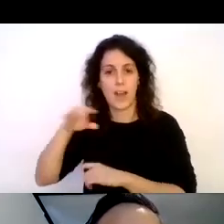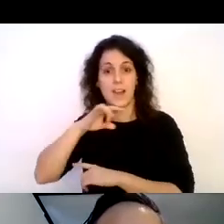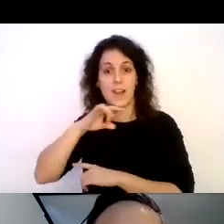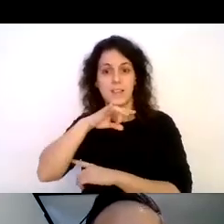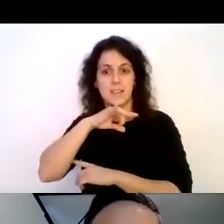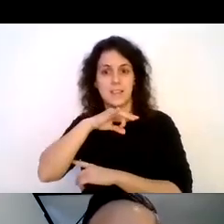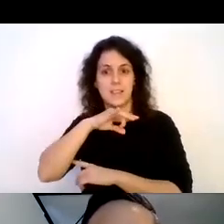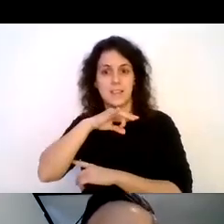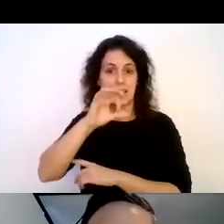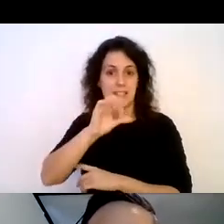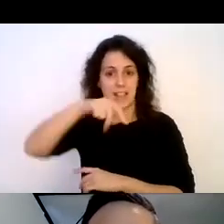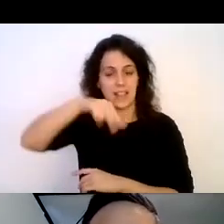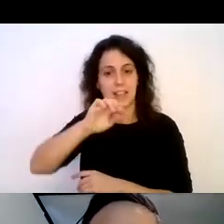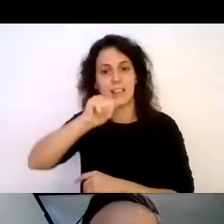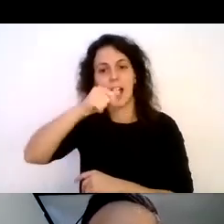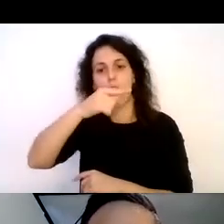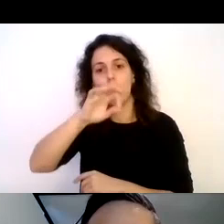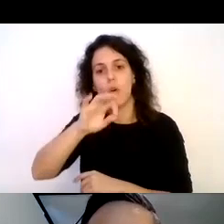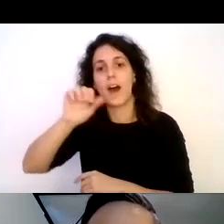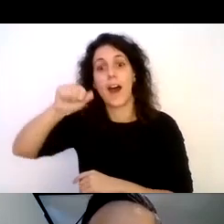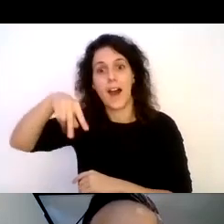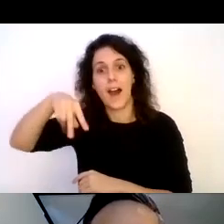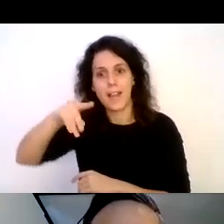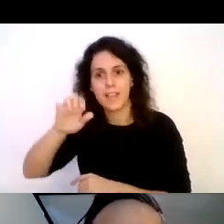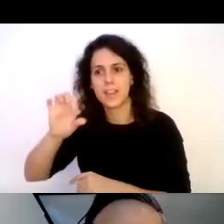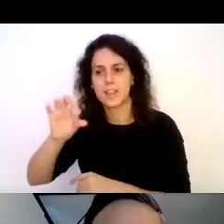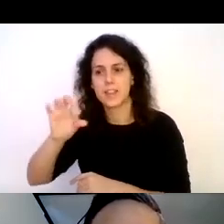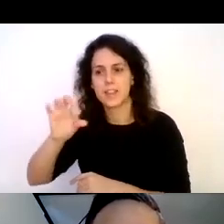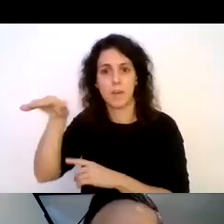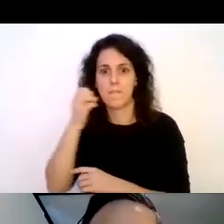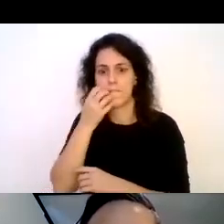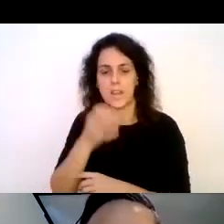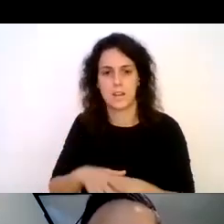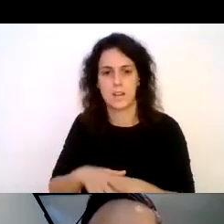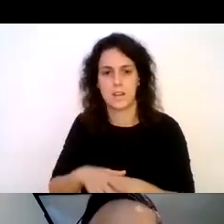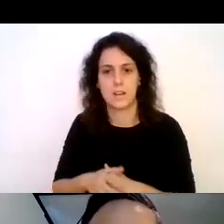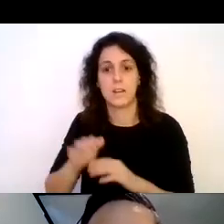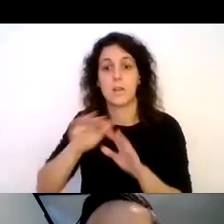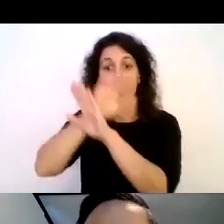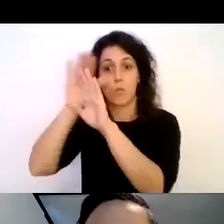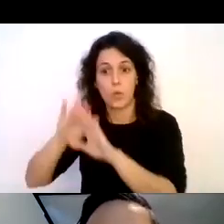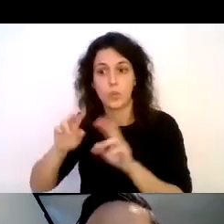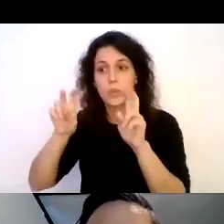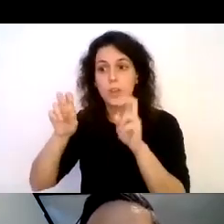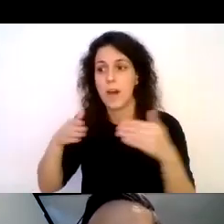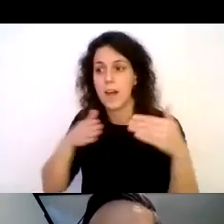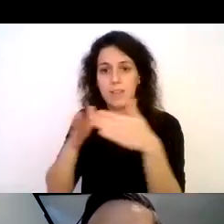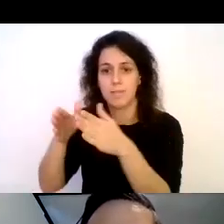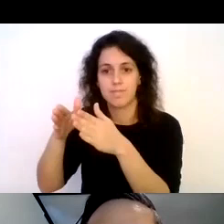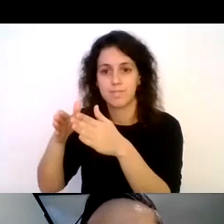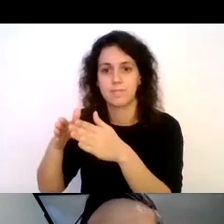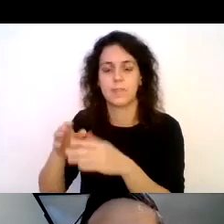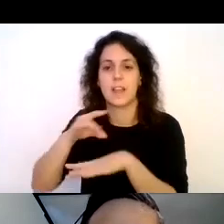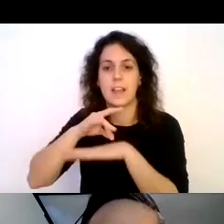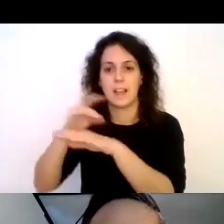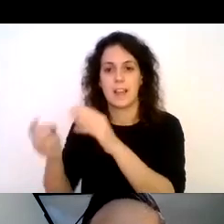cordillera de Los Andes. Y finalmente, incorporando todo lo anterior, la creación del circuito y los relatos, que en conjunto